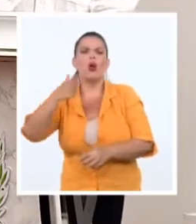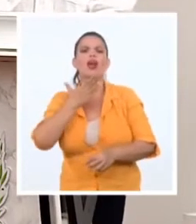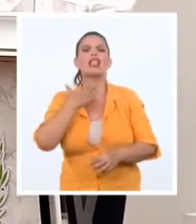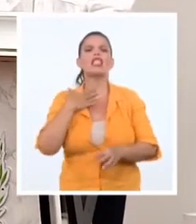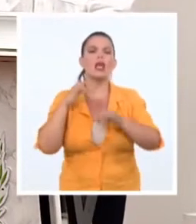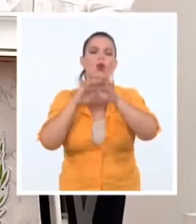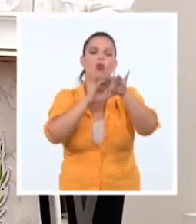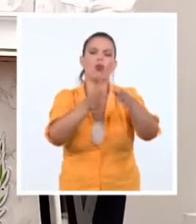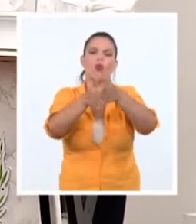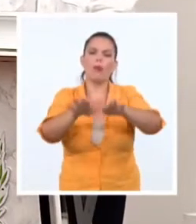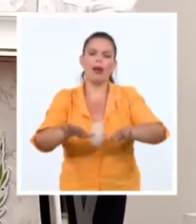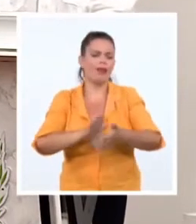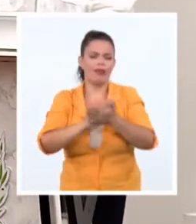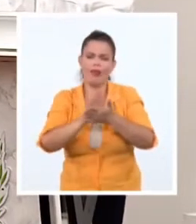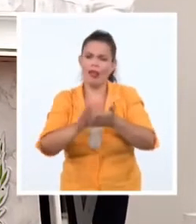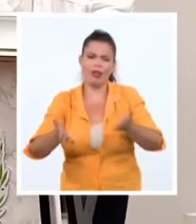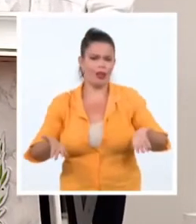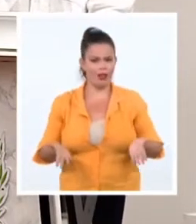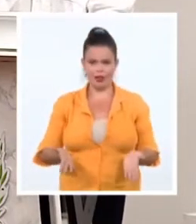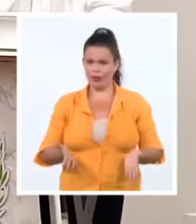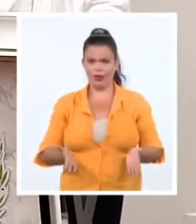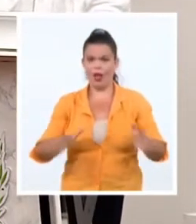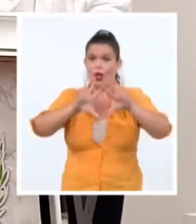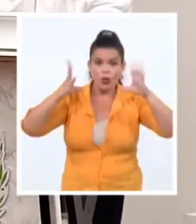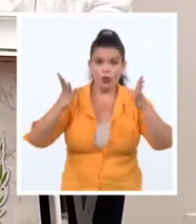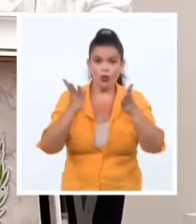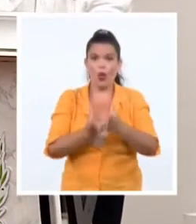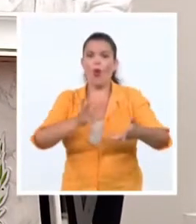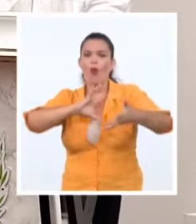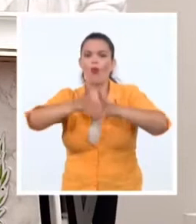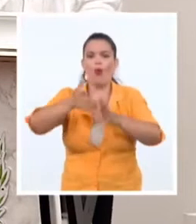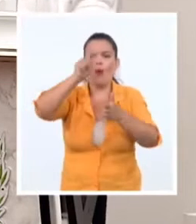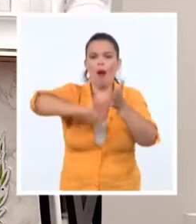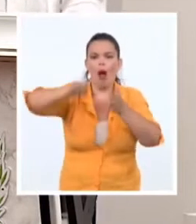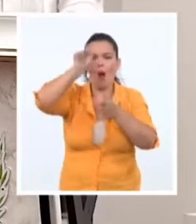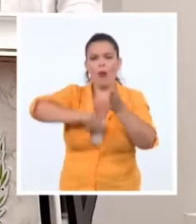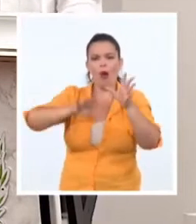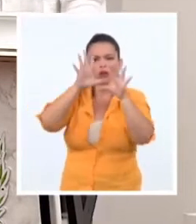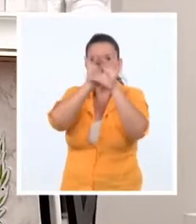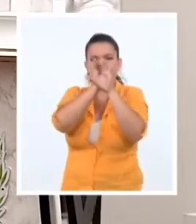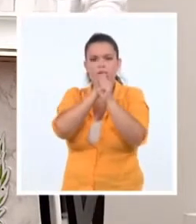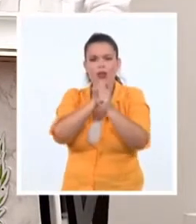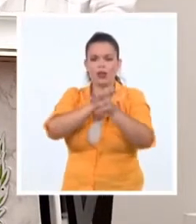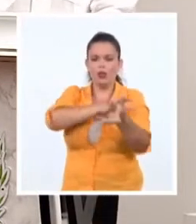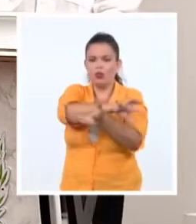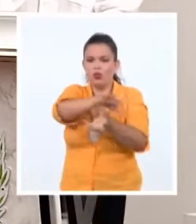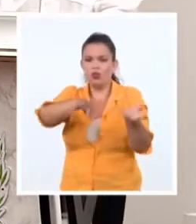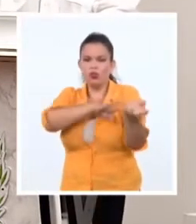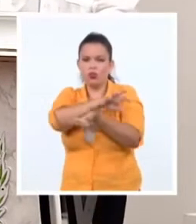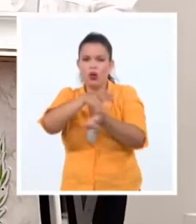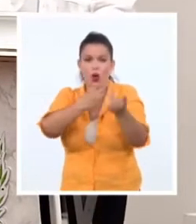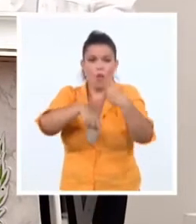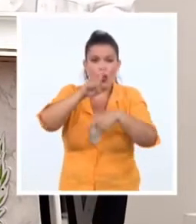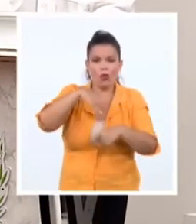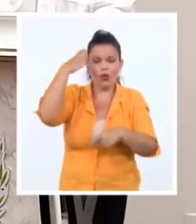arroparse con alguna legalidad es una manipulación perversa. La Constitución de la República es